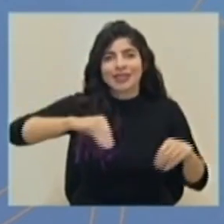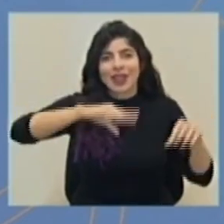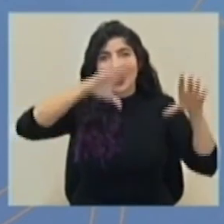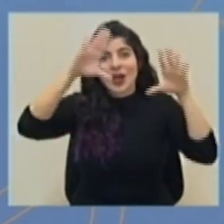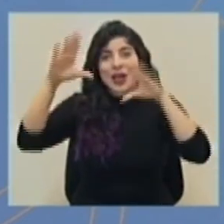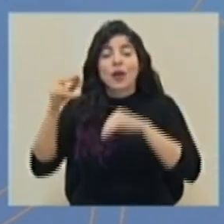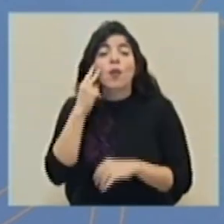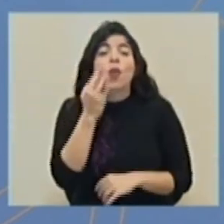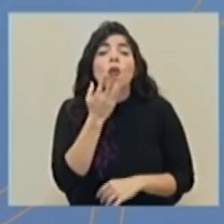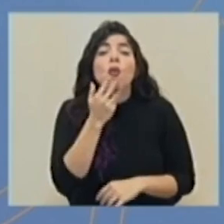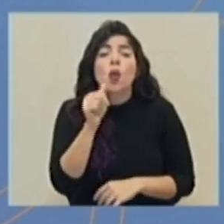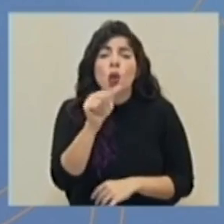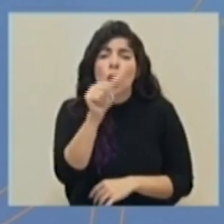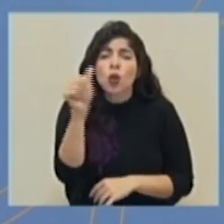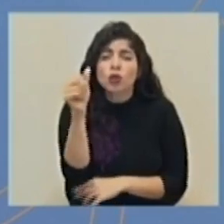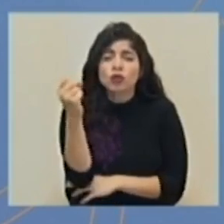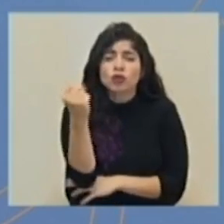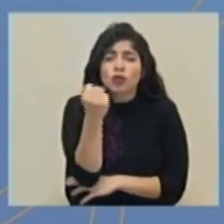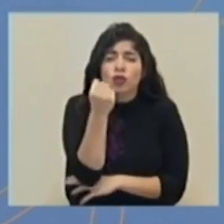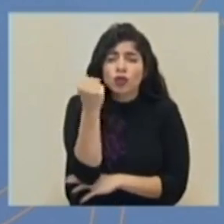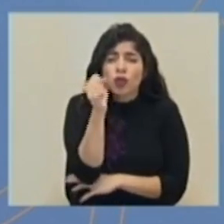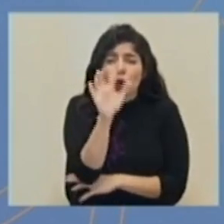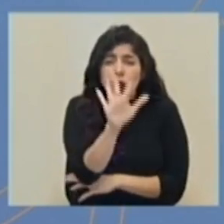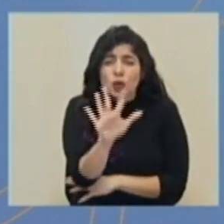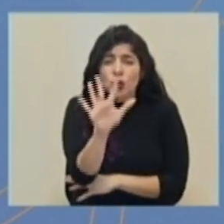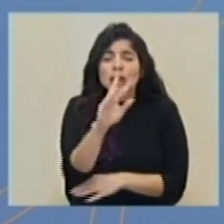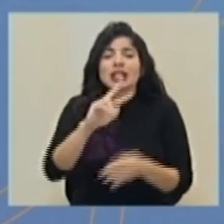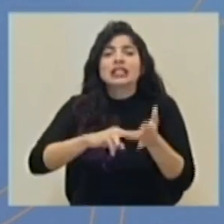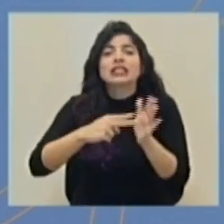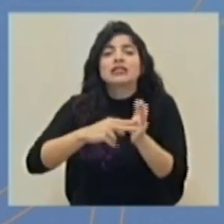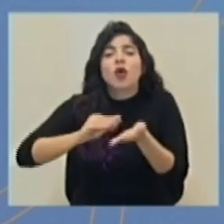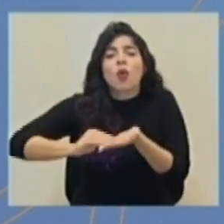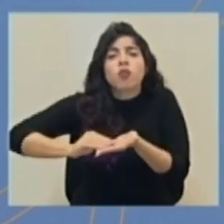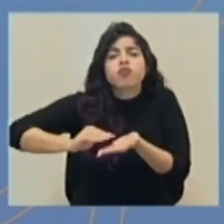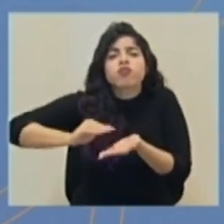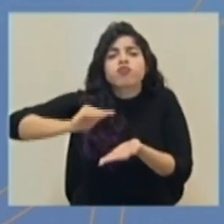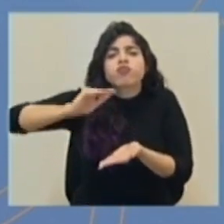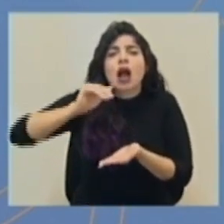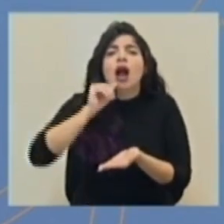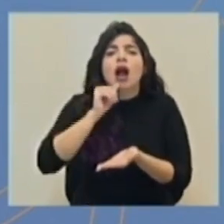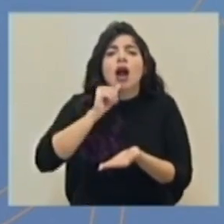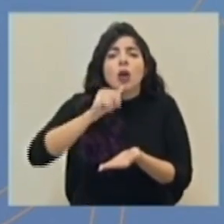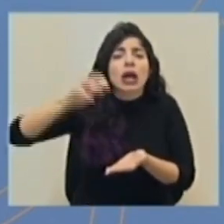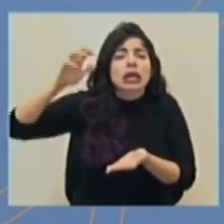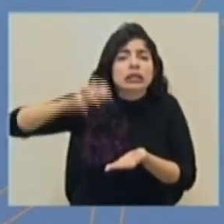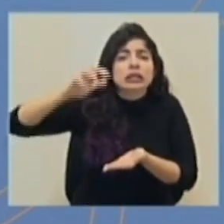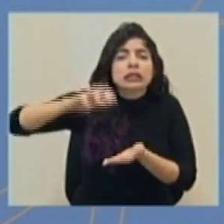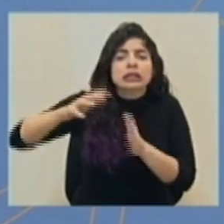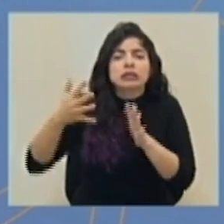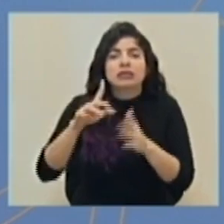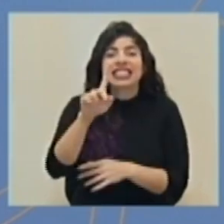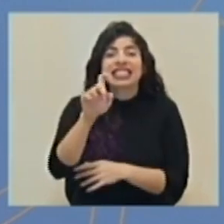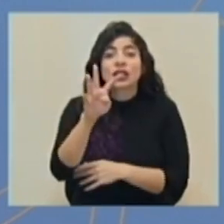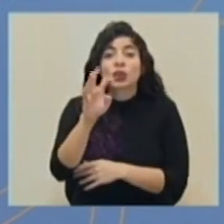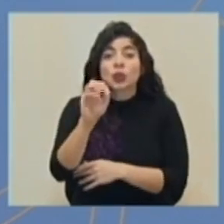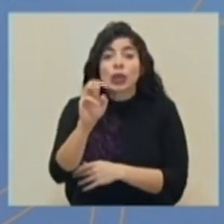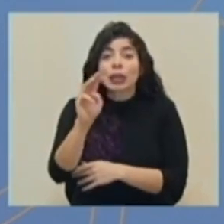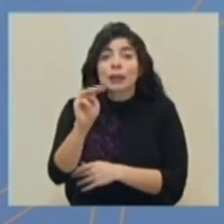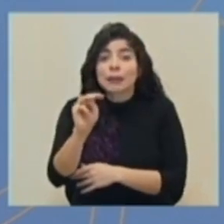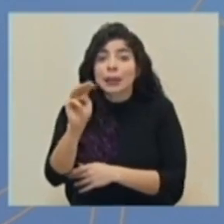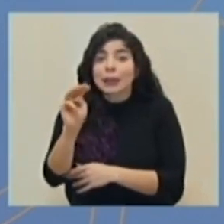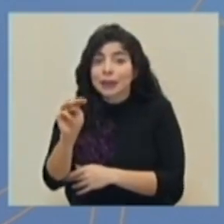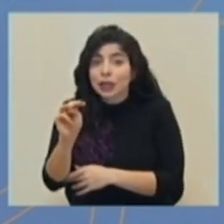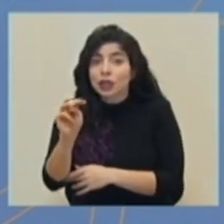colores azules intensos, son acumulados de lluvia de aproximadamente ciento cuarenta milímetros en veinticuatro horas,